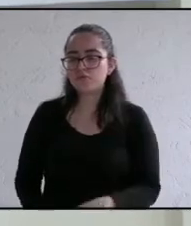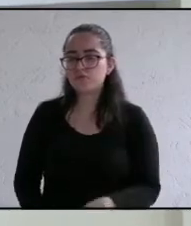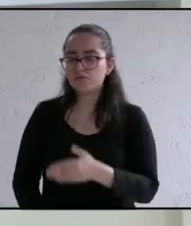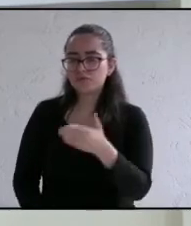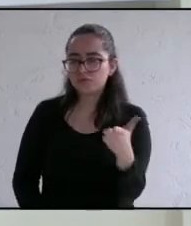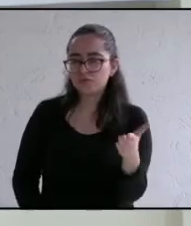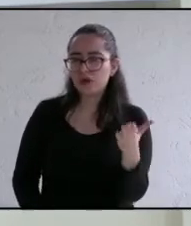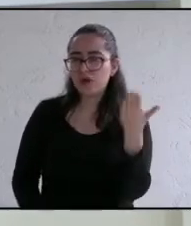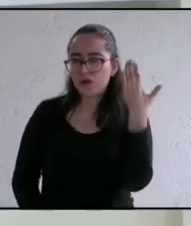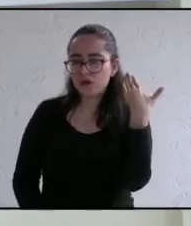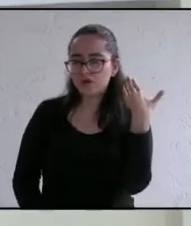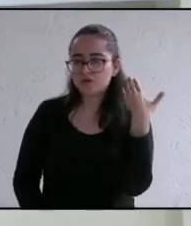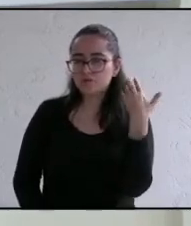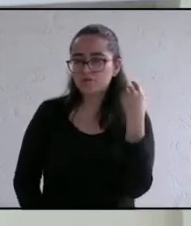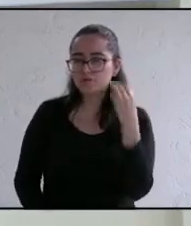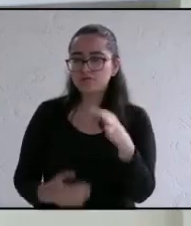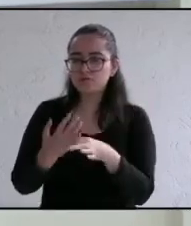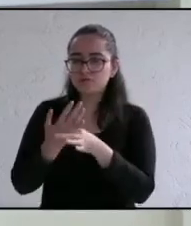mencionó